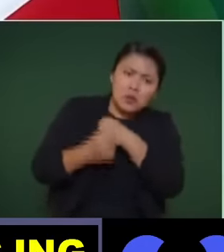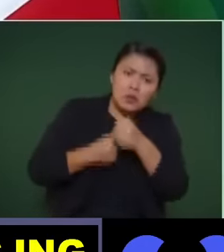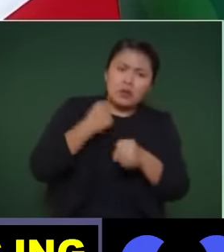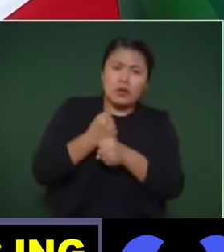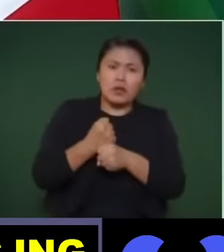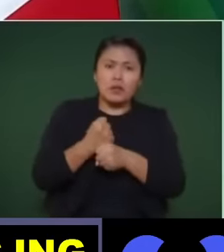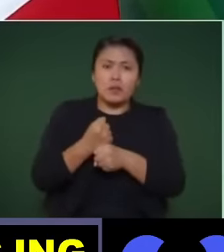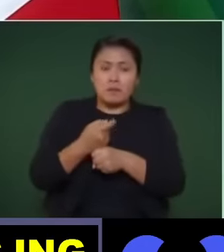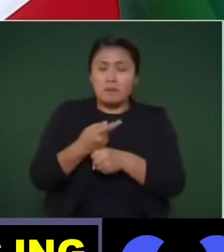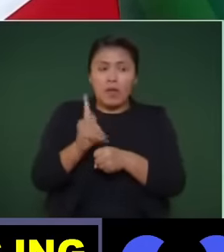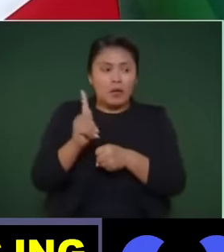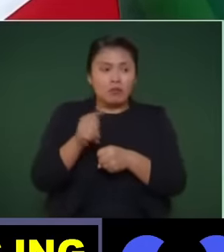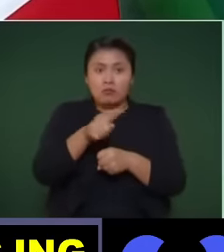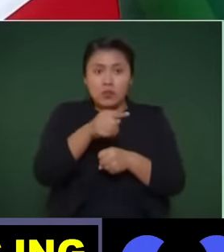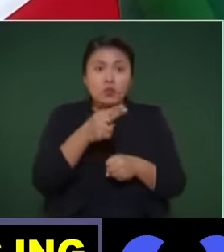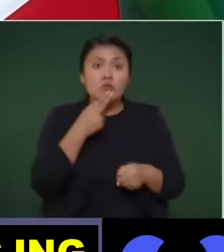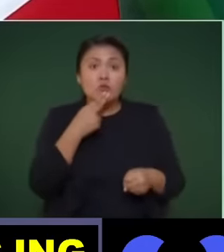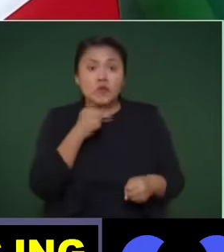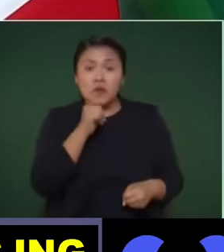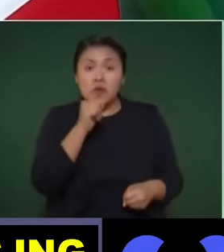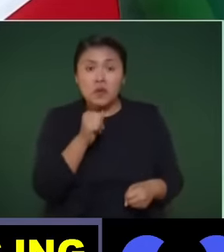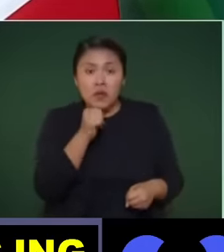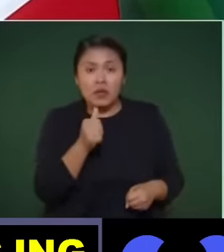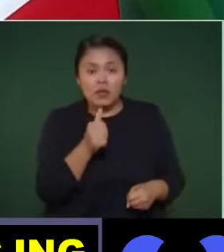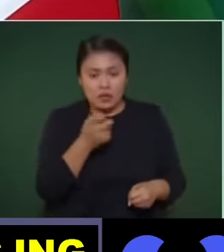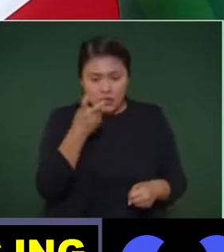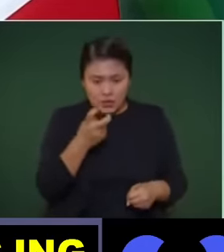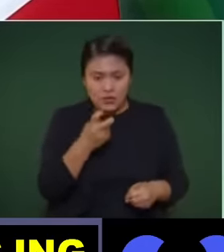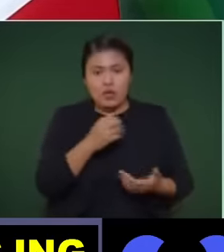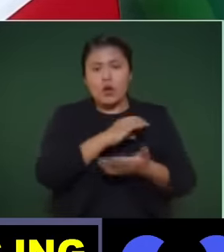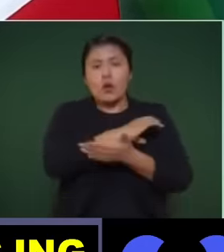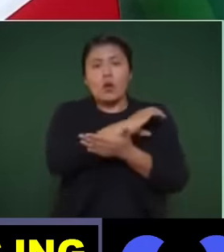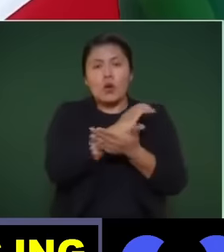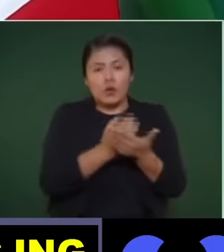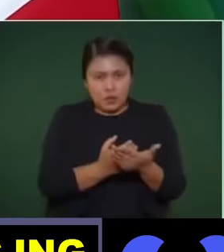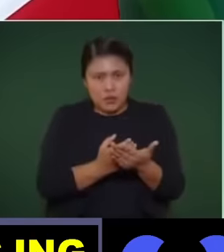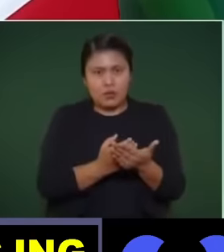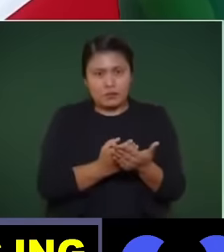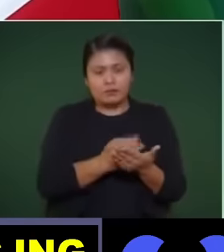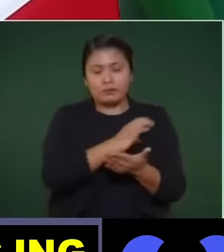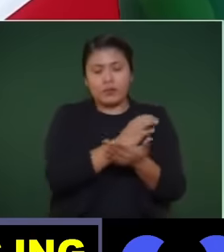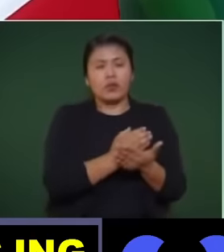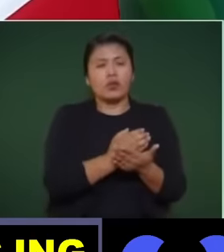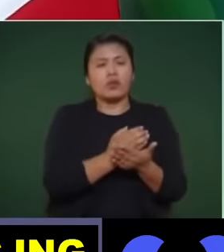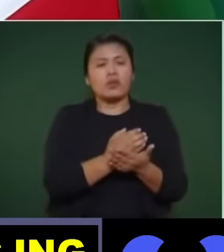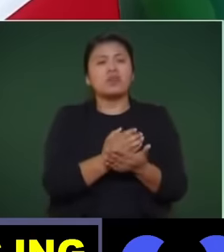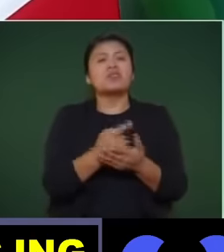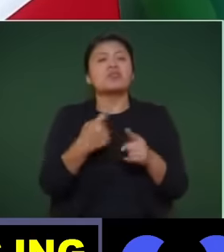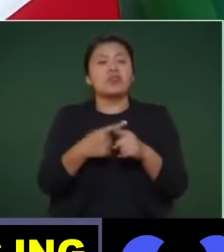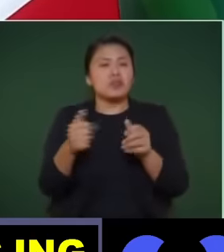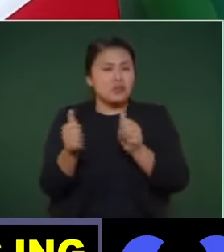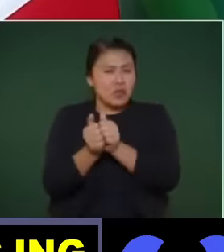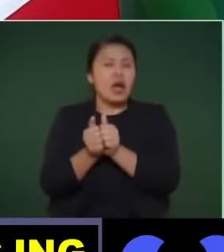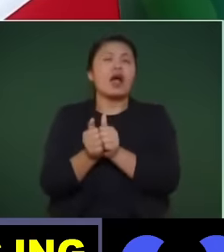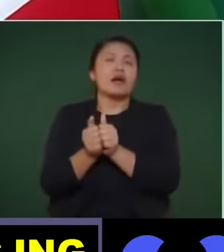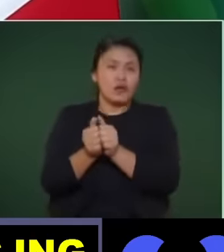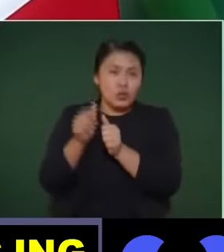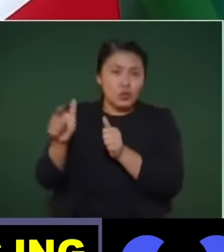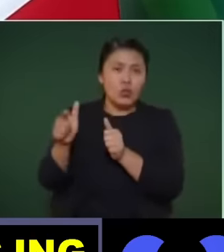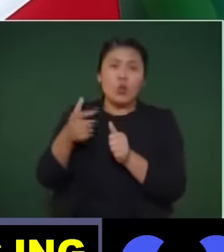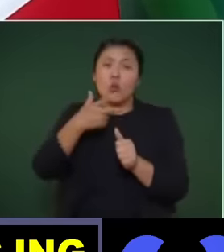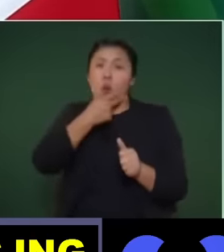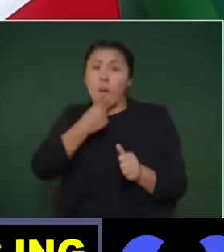se hizo con el integrador que es el dueño de un medio de comunicación del financiero. Entonces,